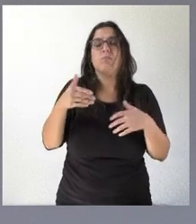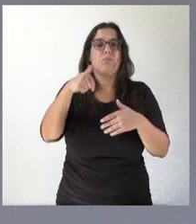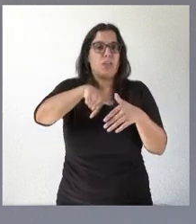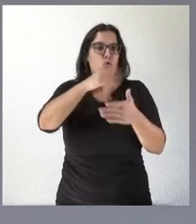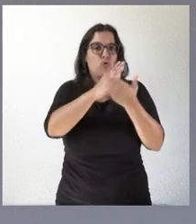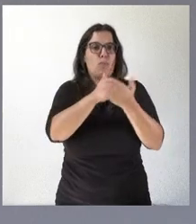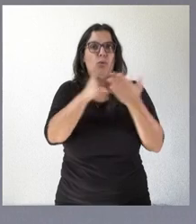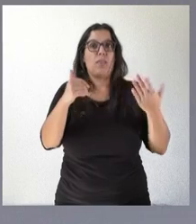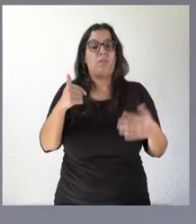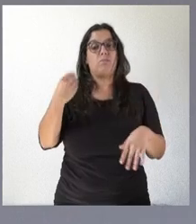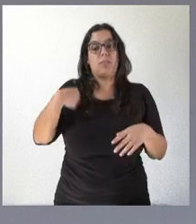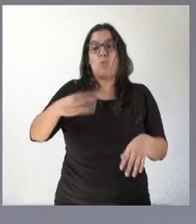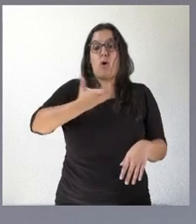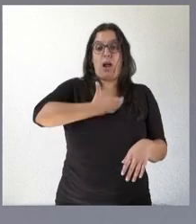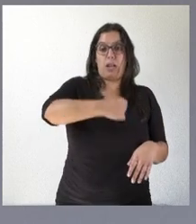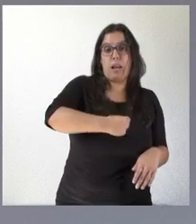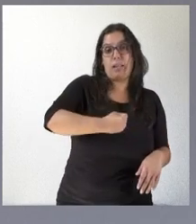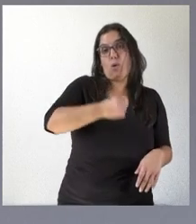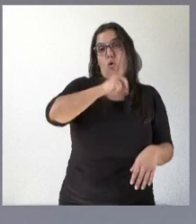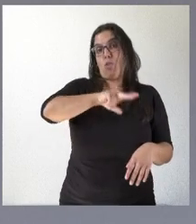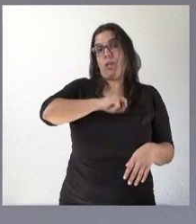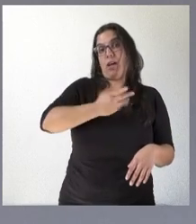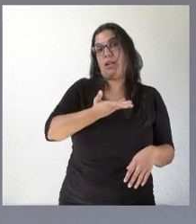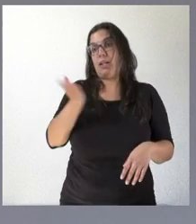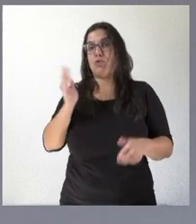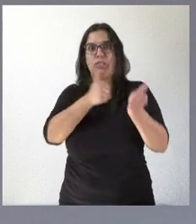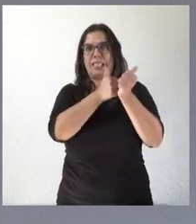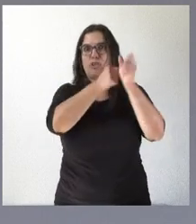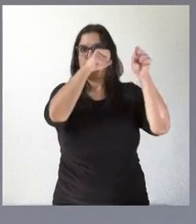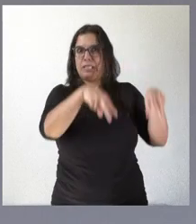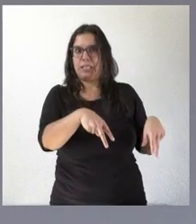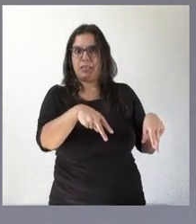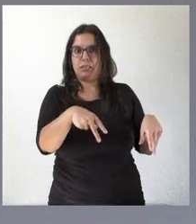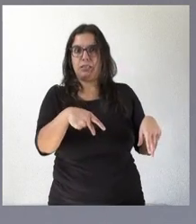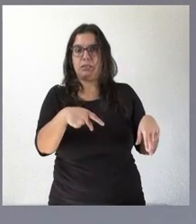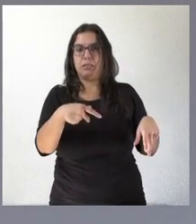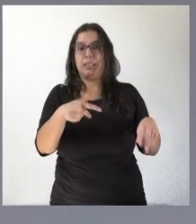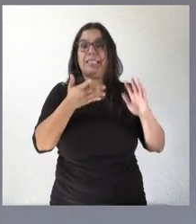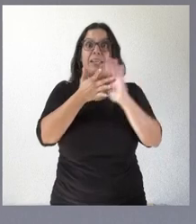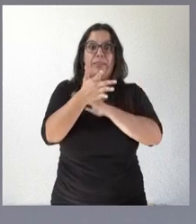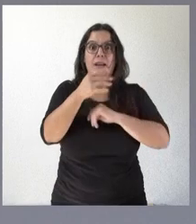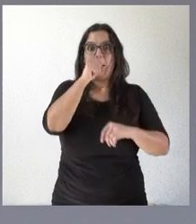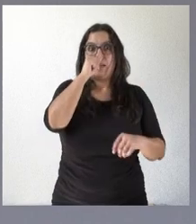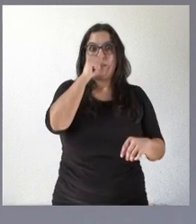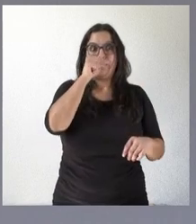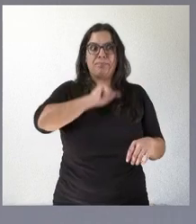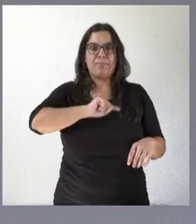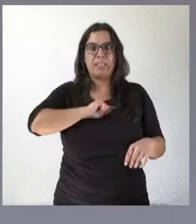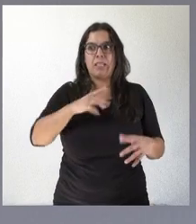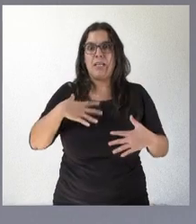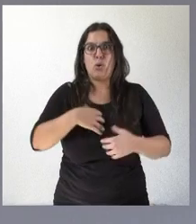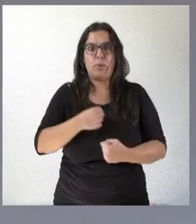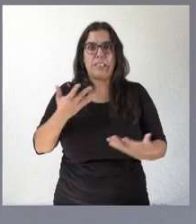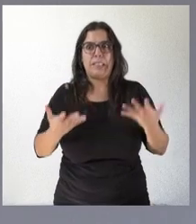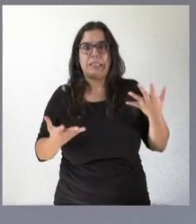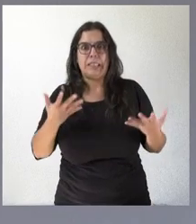él mismo, el alcalde y el resto de concejales están sin secretarios, lo que supone esa sensación de agobio, de no